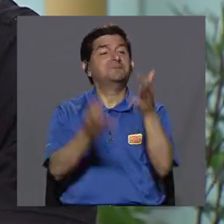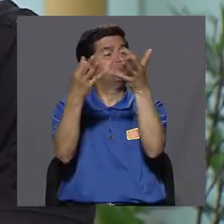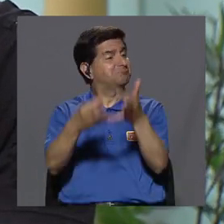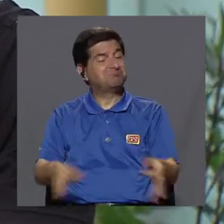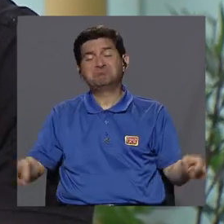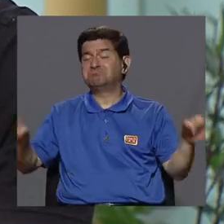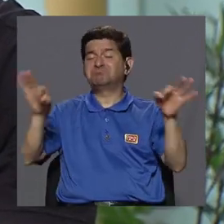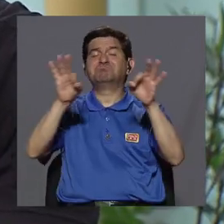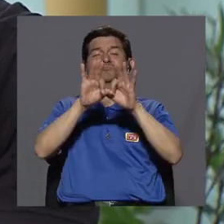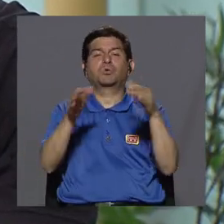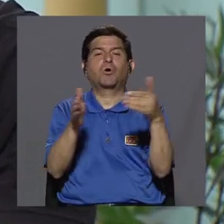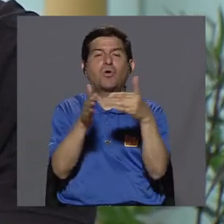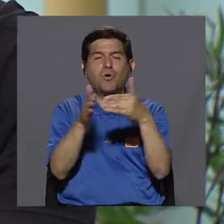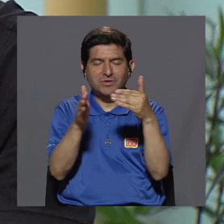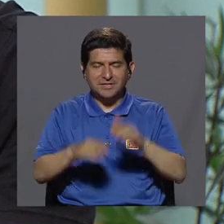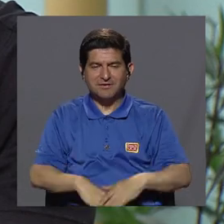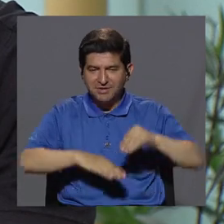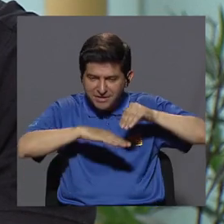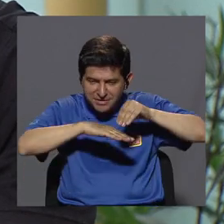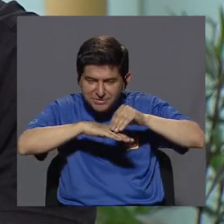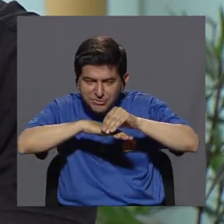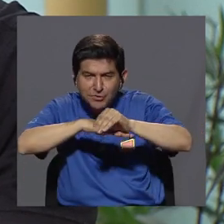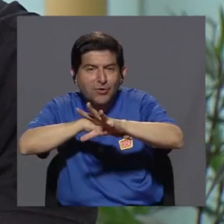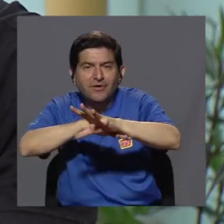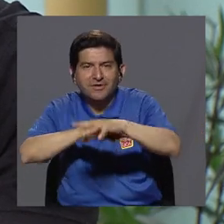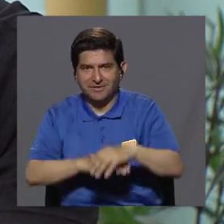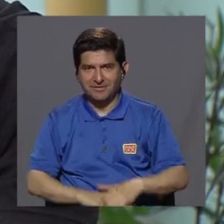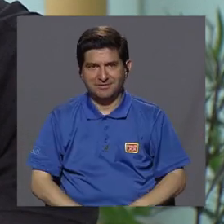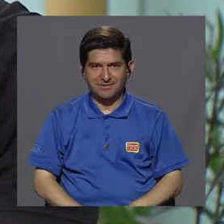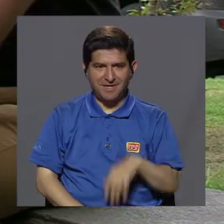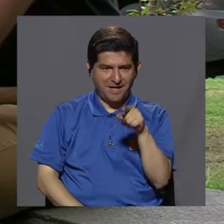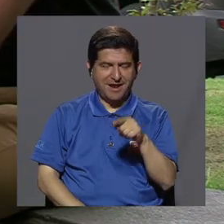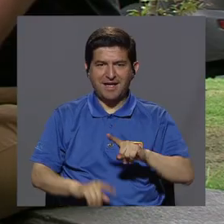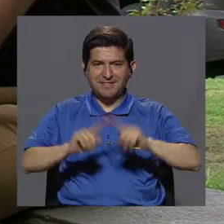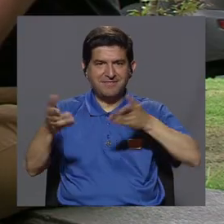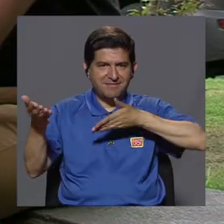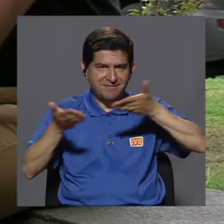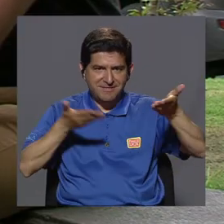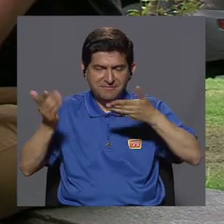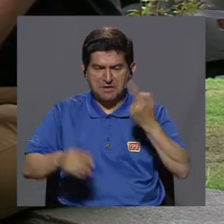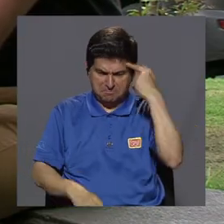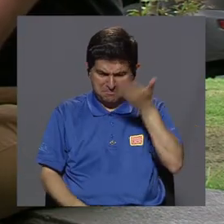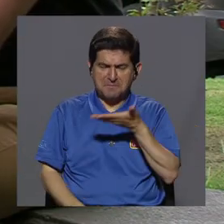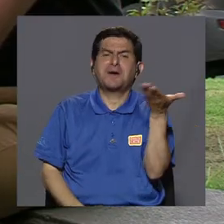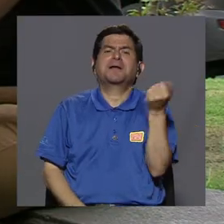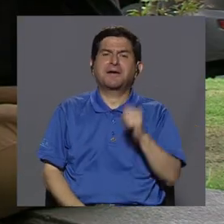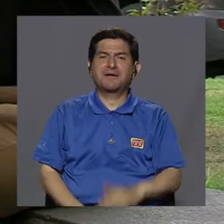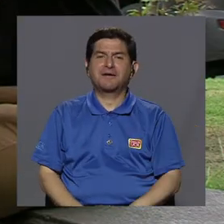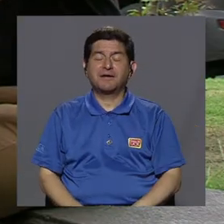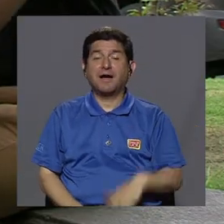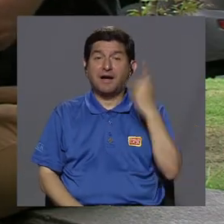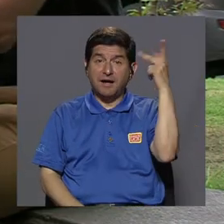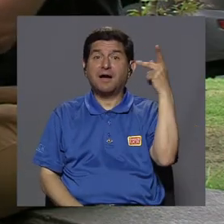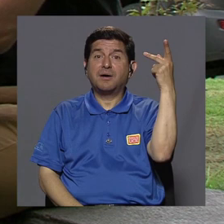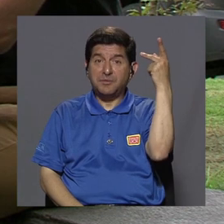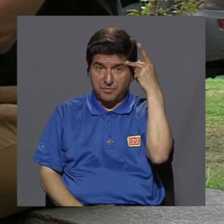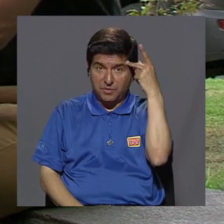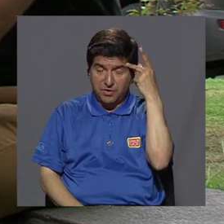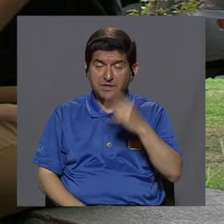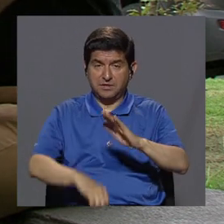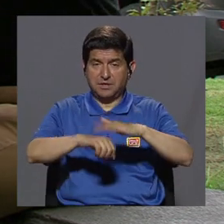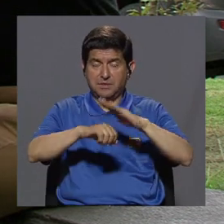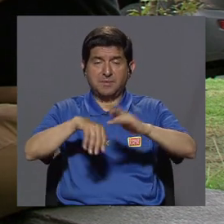de ahí la importancia de esa reorientación de los servicios, ¿para qué? También, generar políticas,